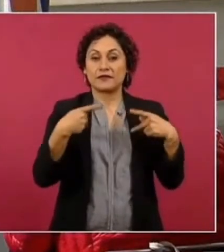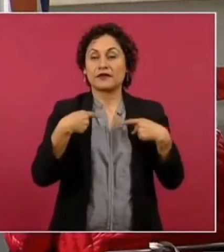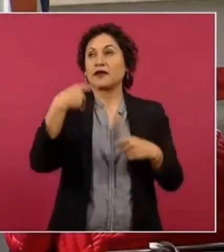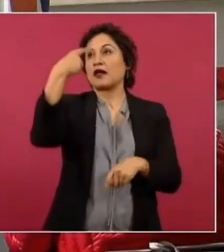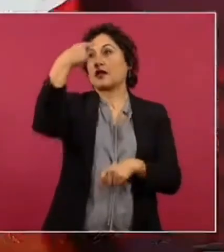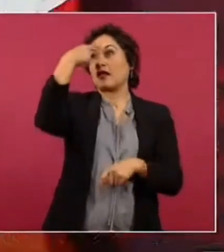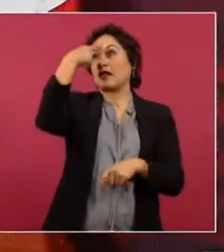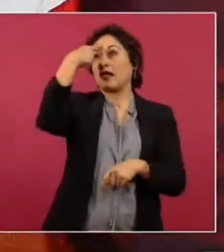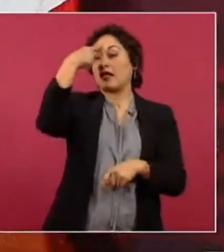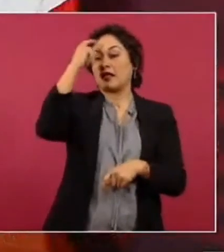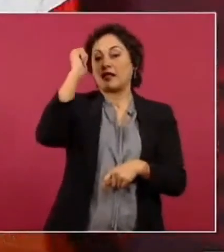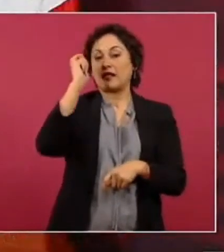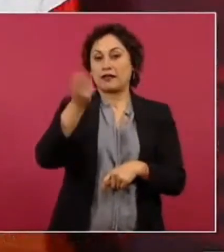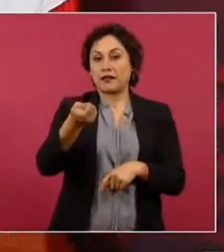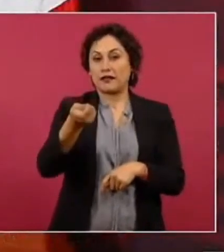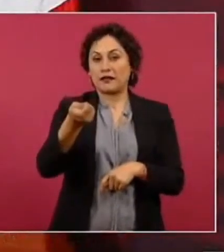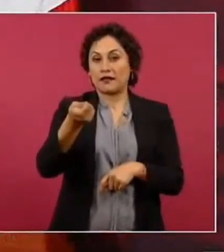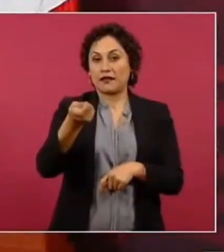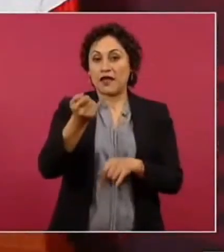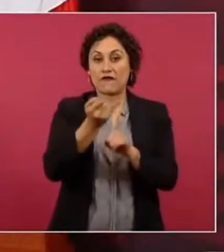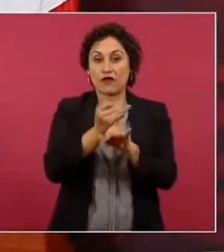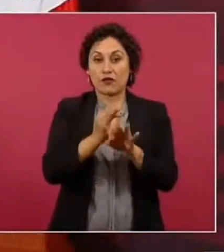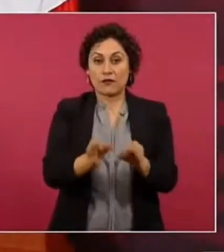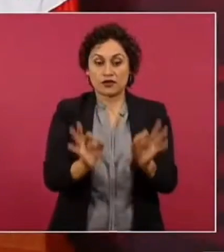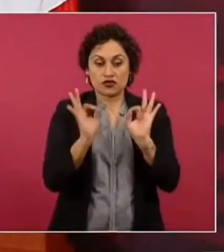buena información